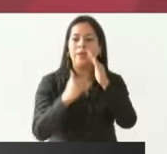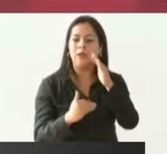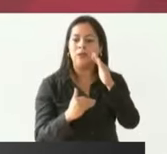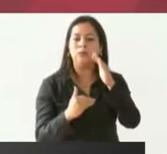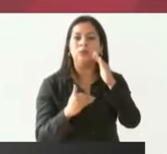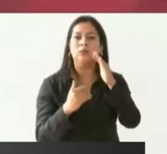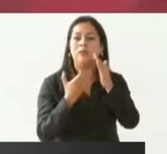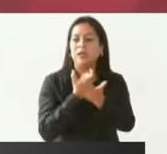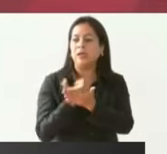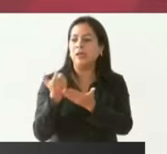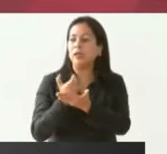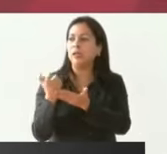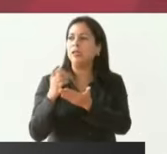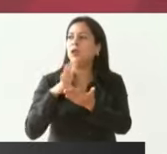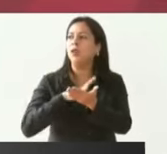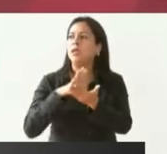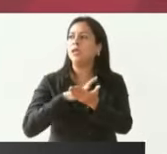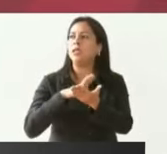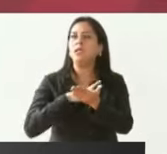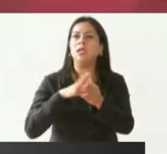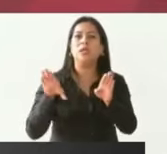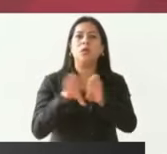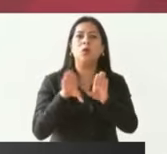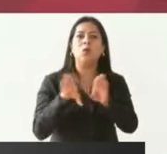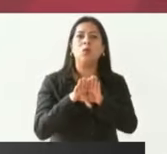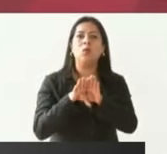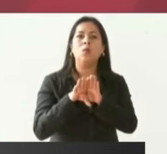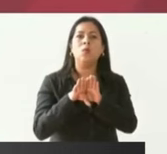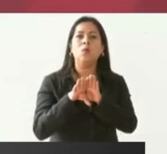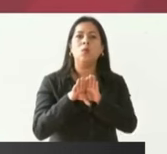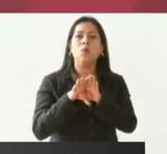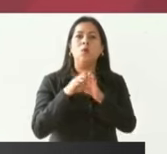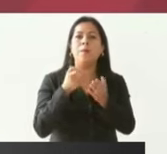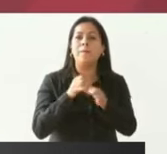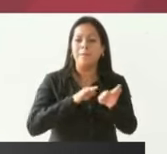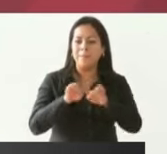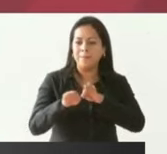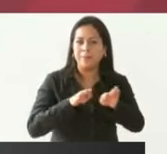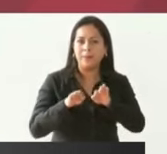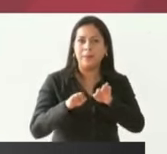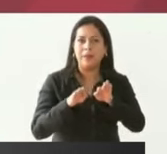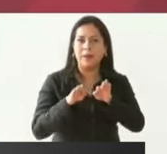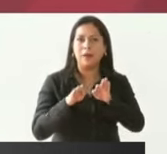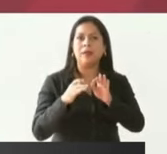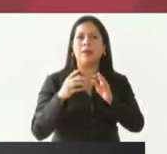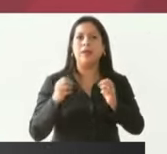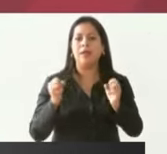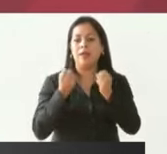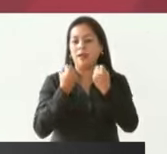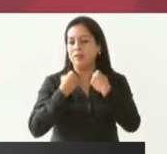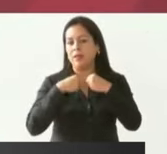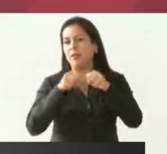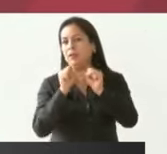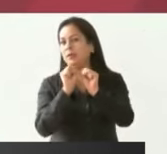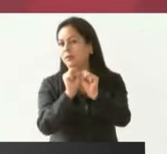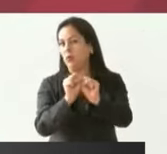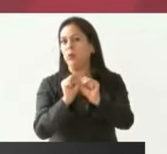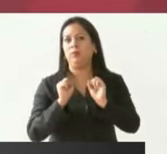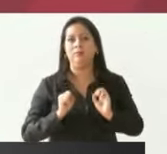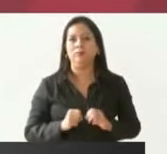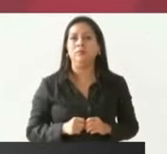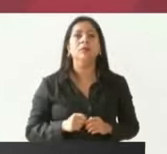promedio de lo que tiene como ingreso un trabajador inscrito al seguro social es decir